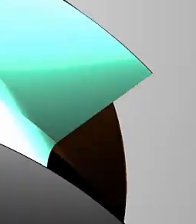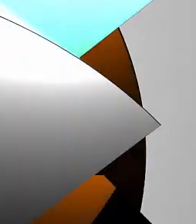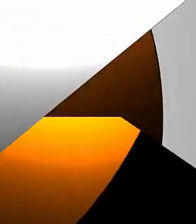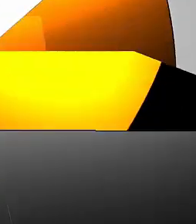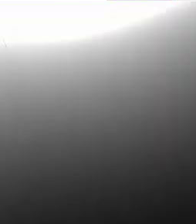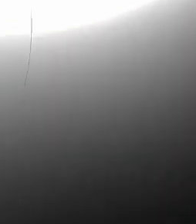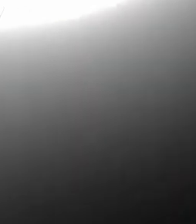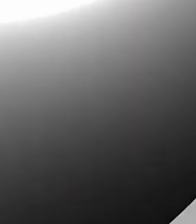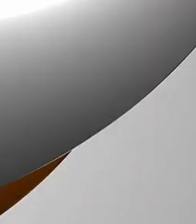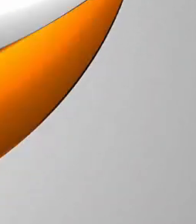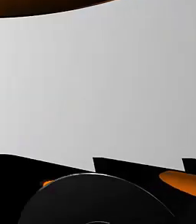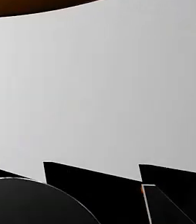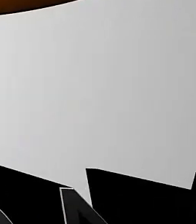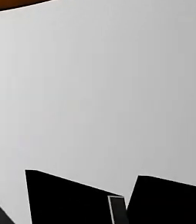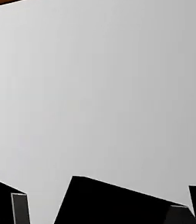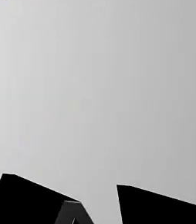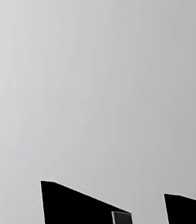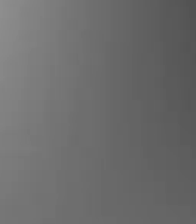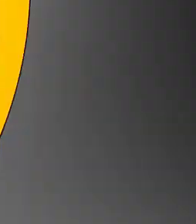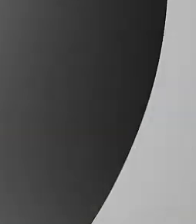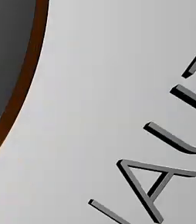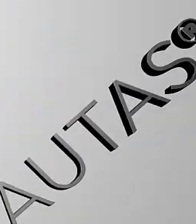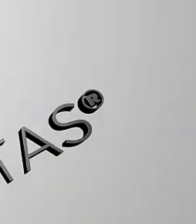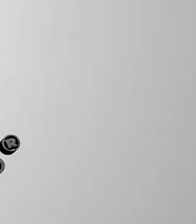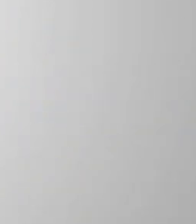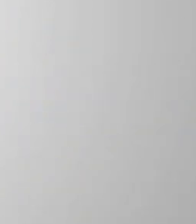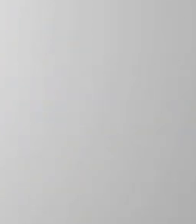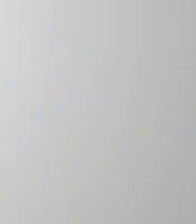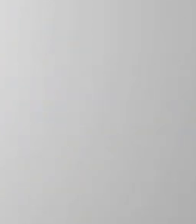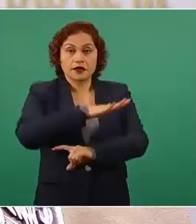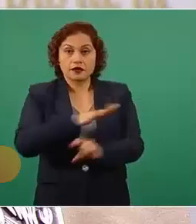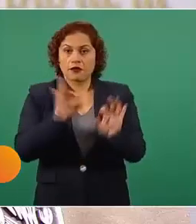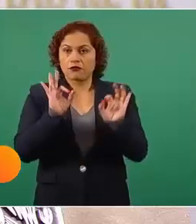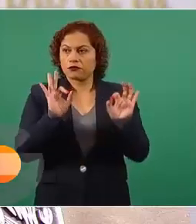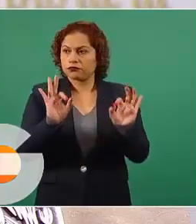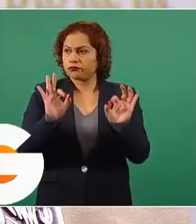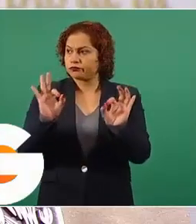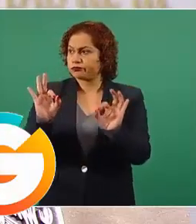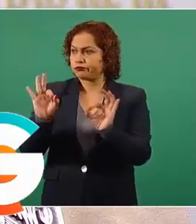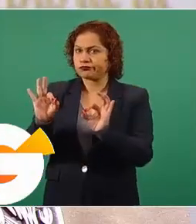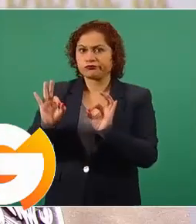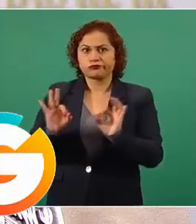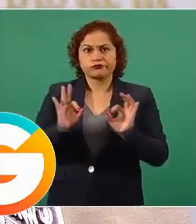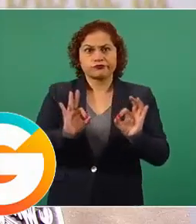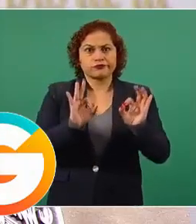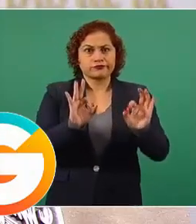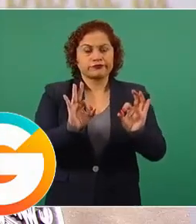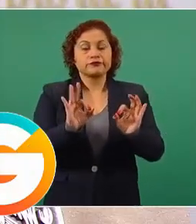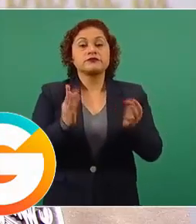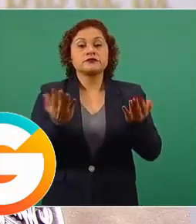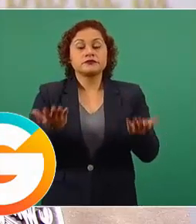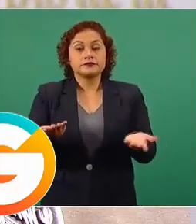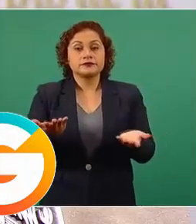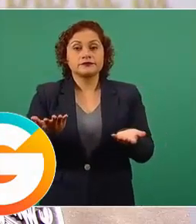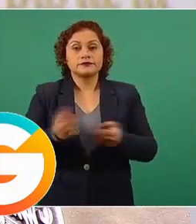Ahora hay condiciones como nunca, porque